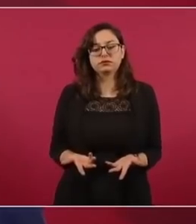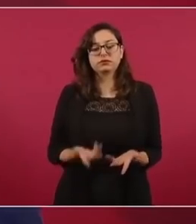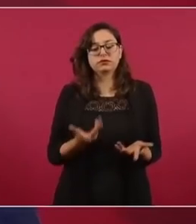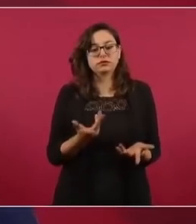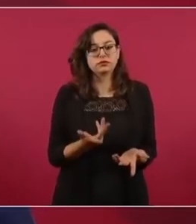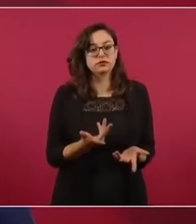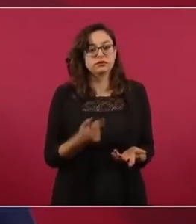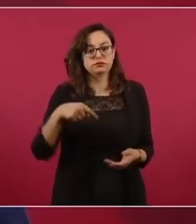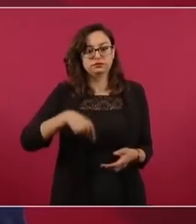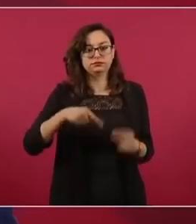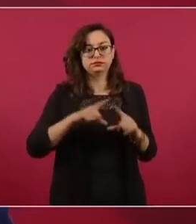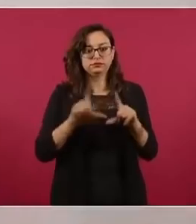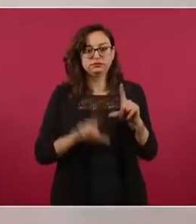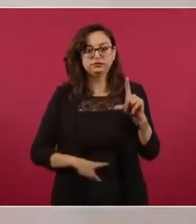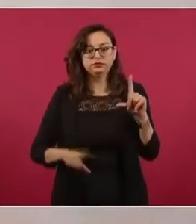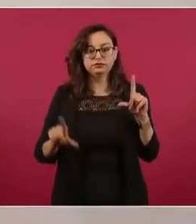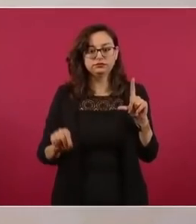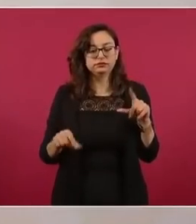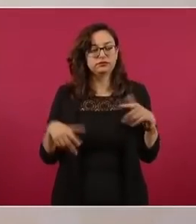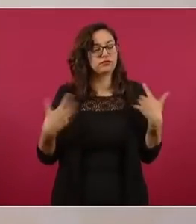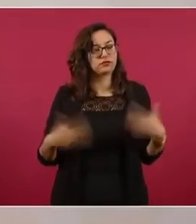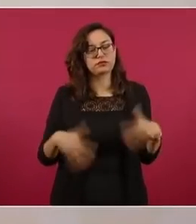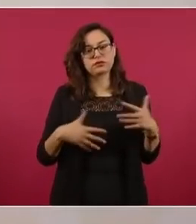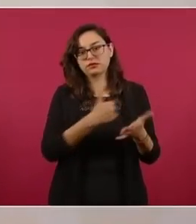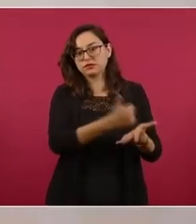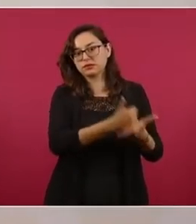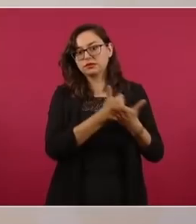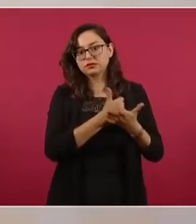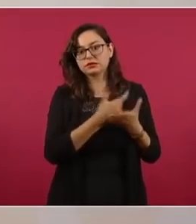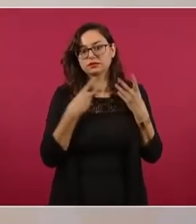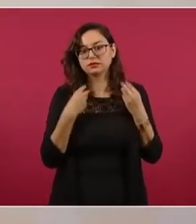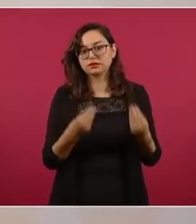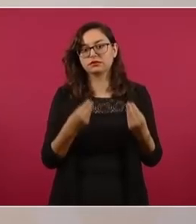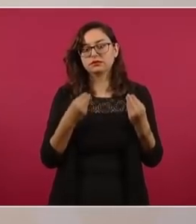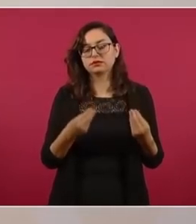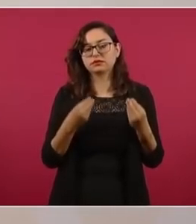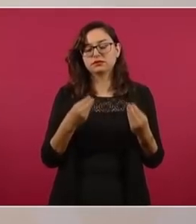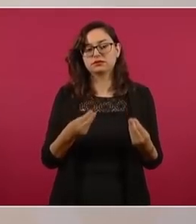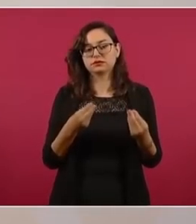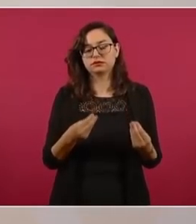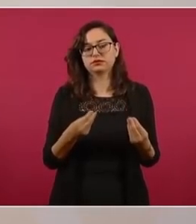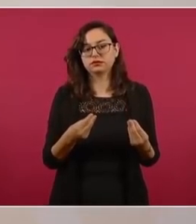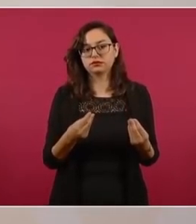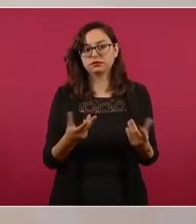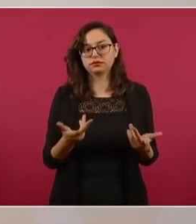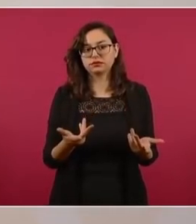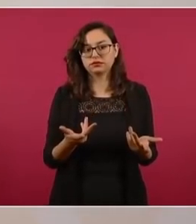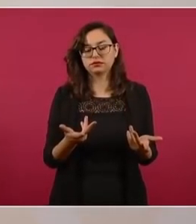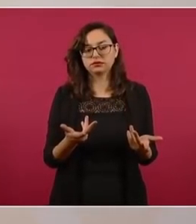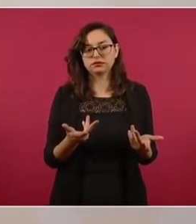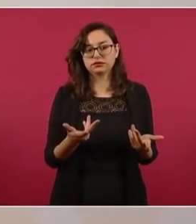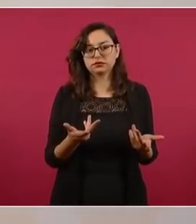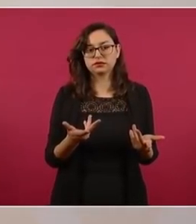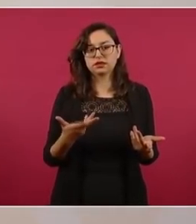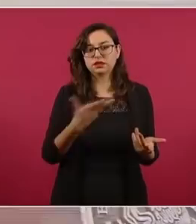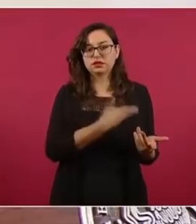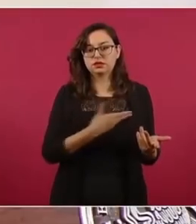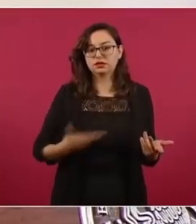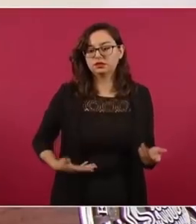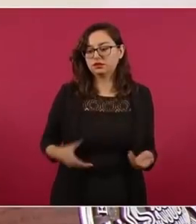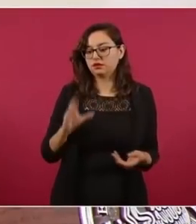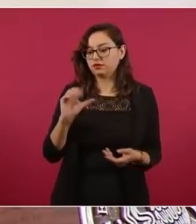nosotros fue extraordinaria su relación con el presidente